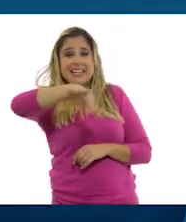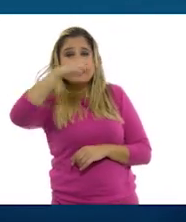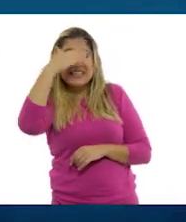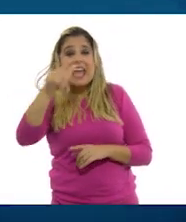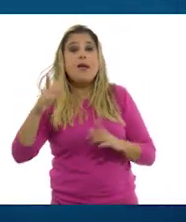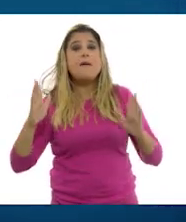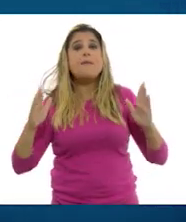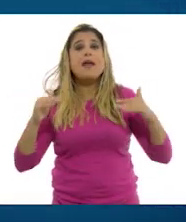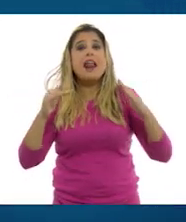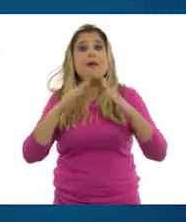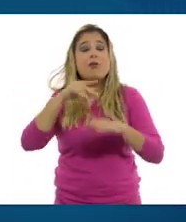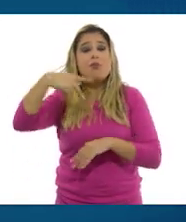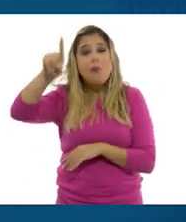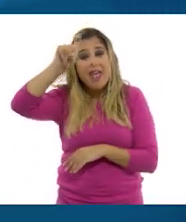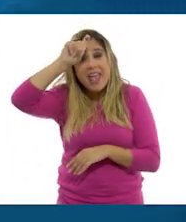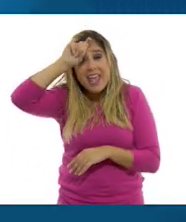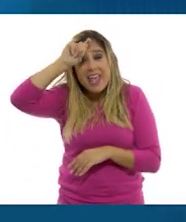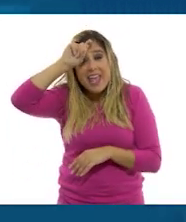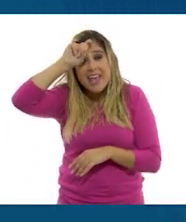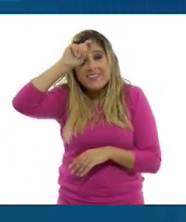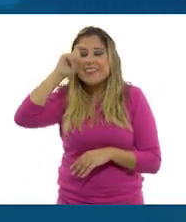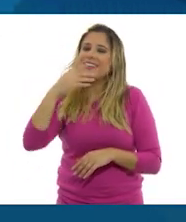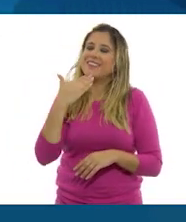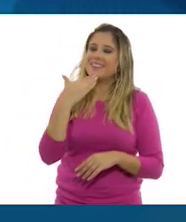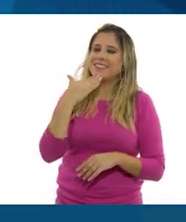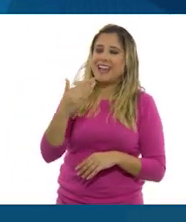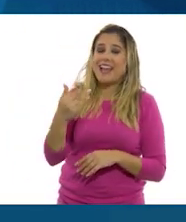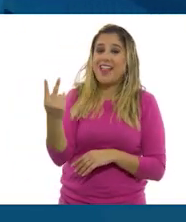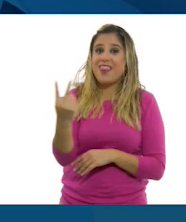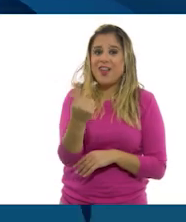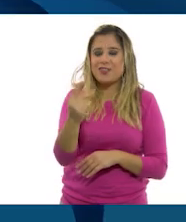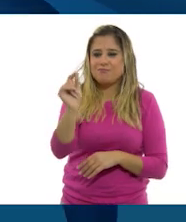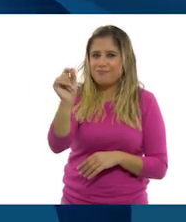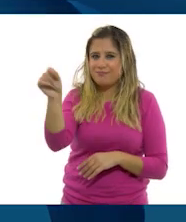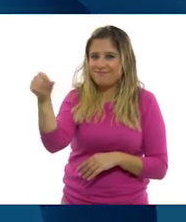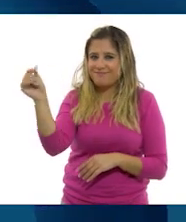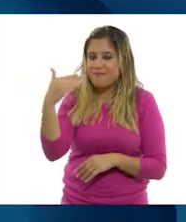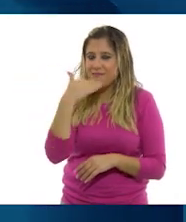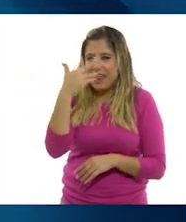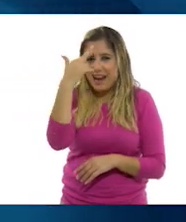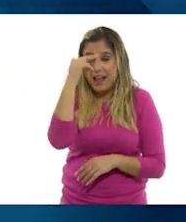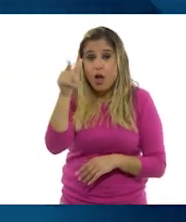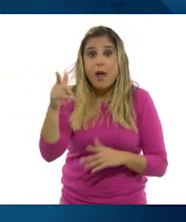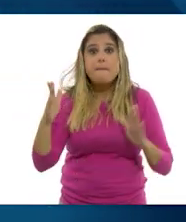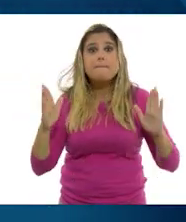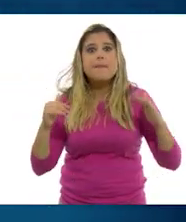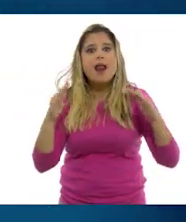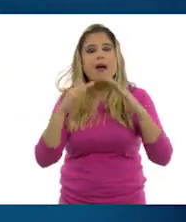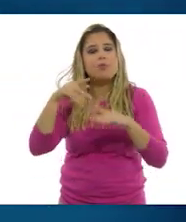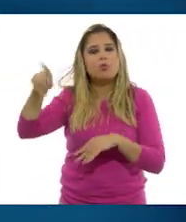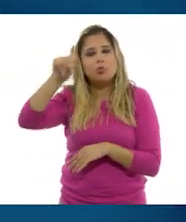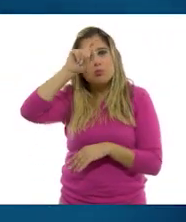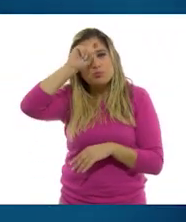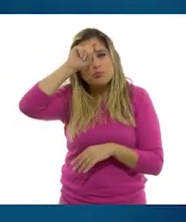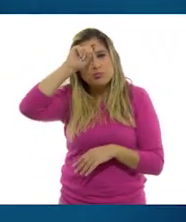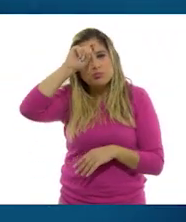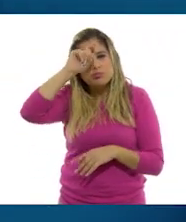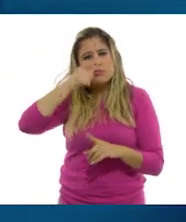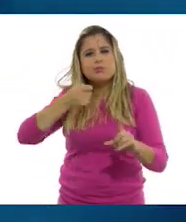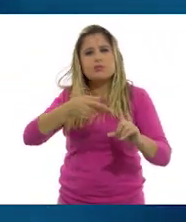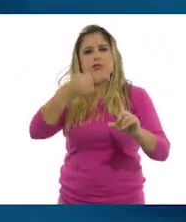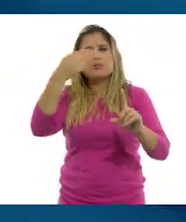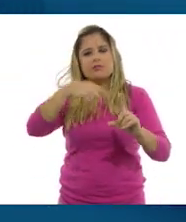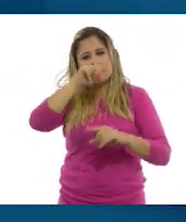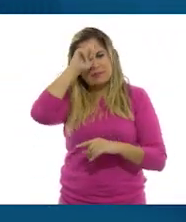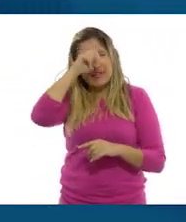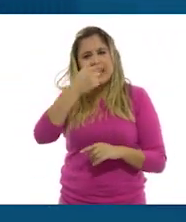Son las pirámides de Egipto. Los dos tienen razón. Son las pirámides de Egipto, también llamadas pirámides